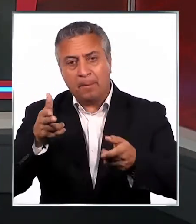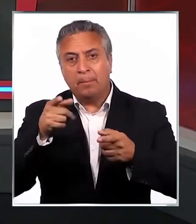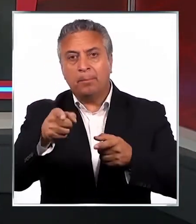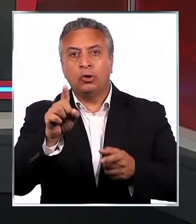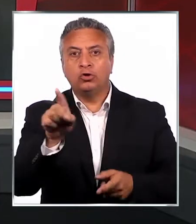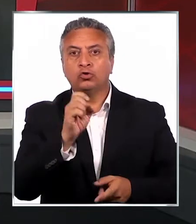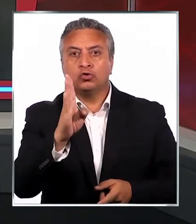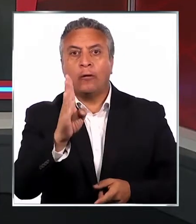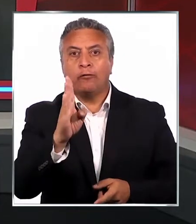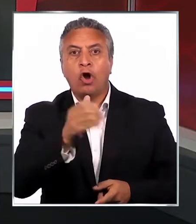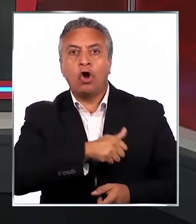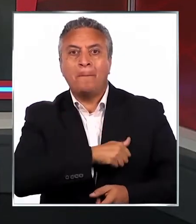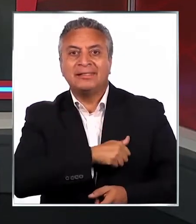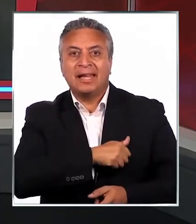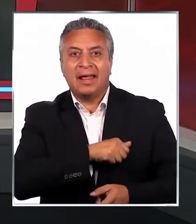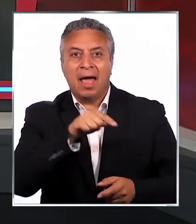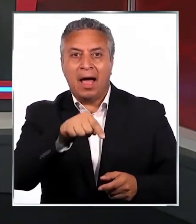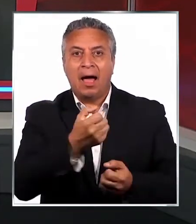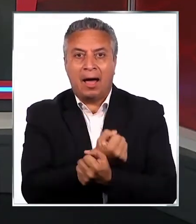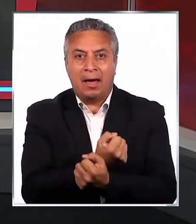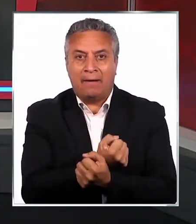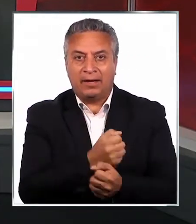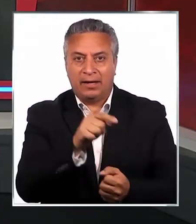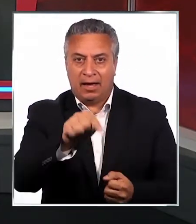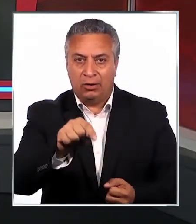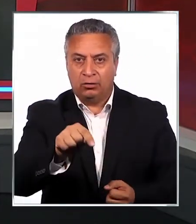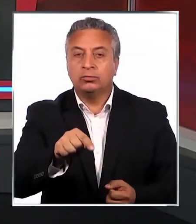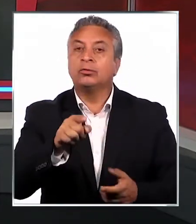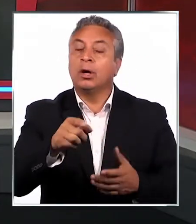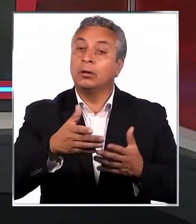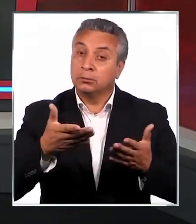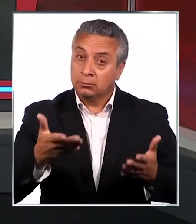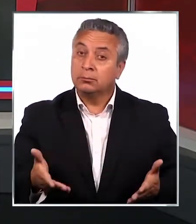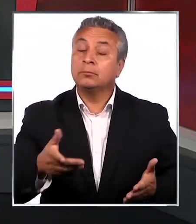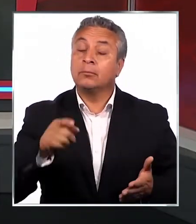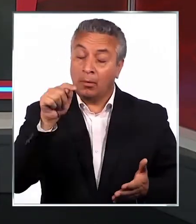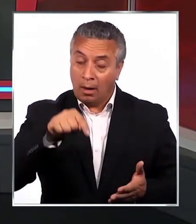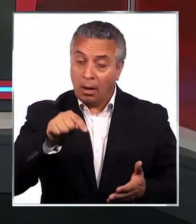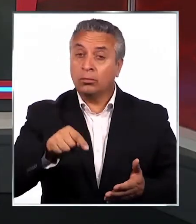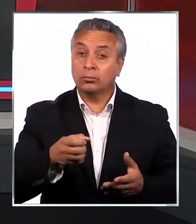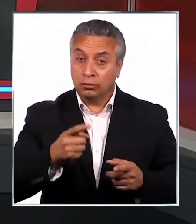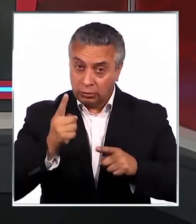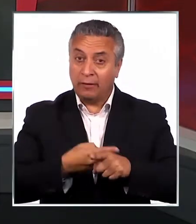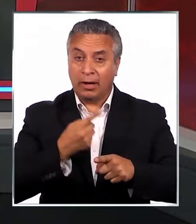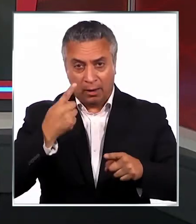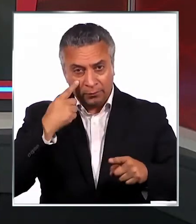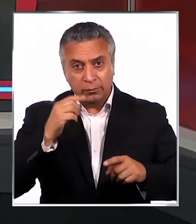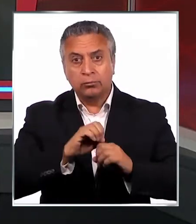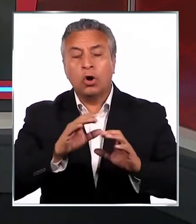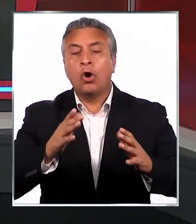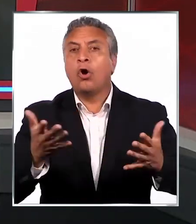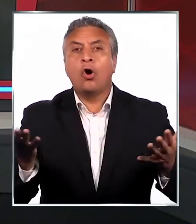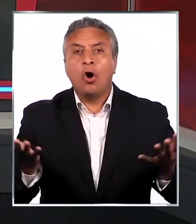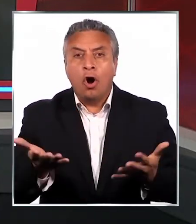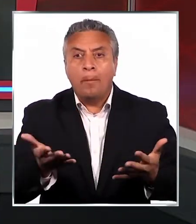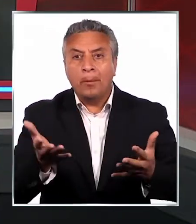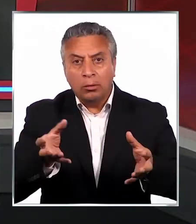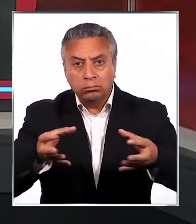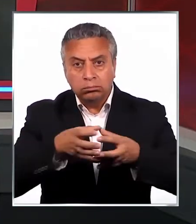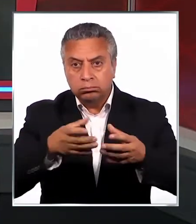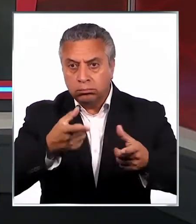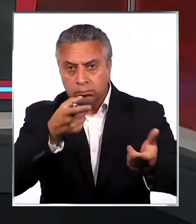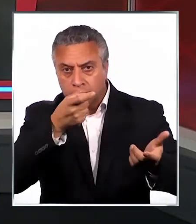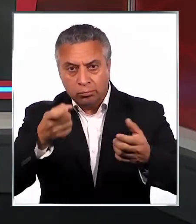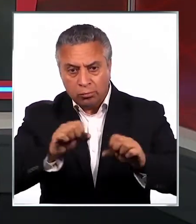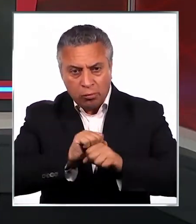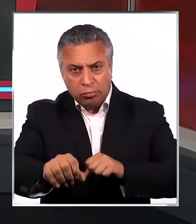subcomisaría de carabineros de Arcilla. El gobierno condenó este nuevo ataque y reiteró que es necesario aclarar el origen y la distribución